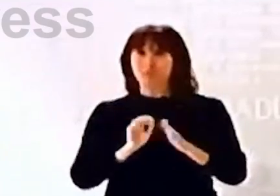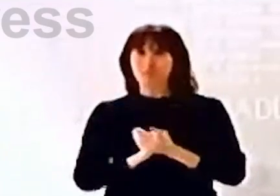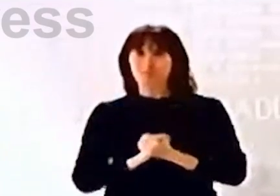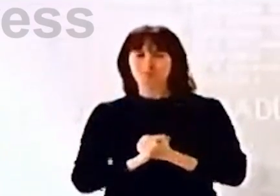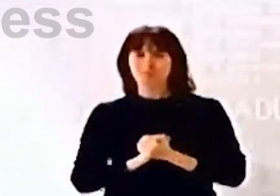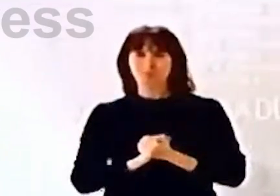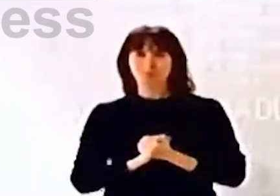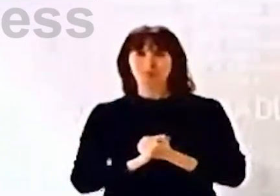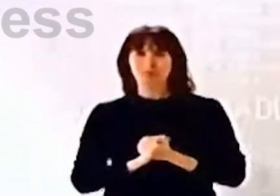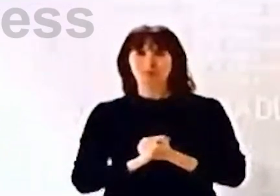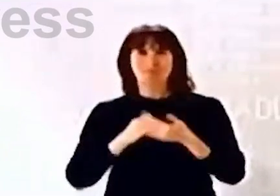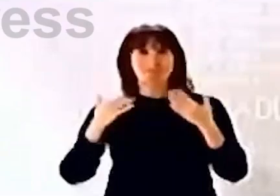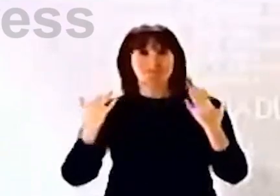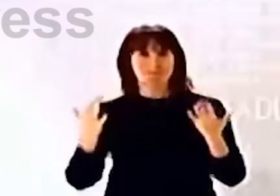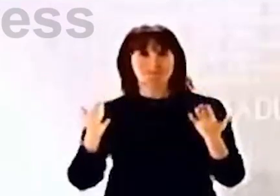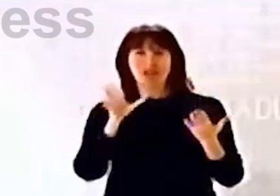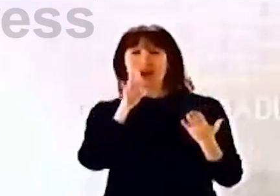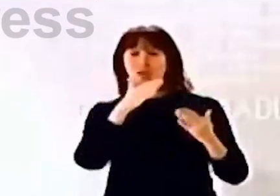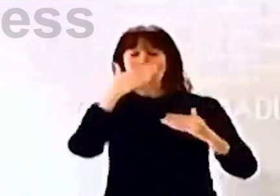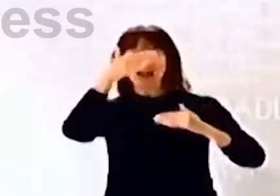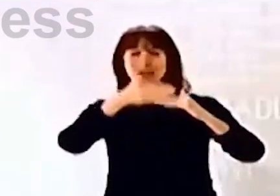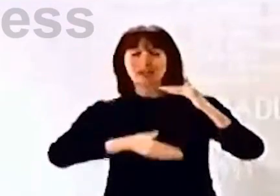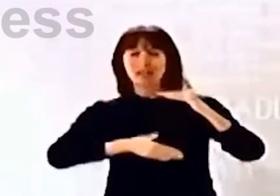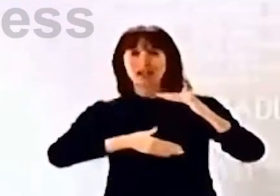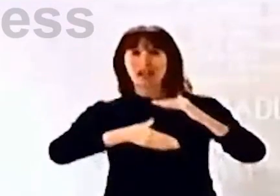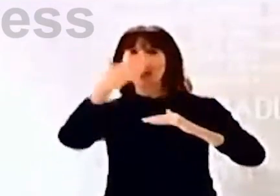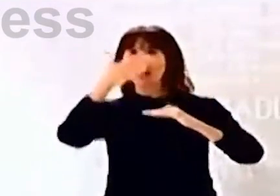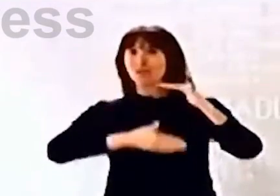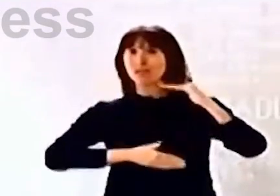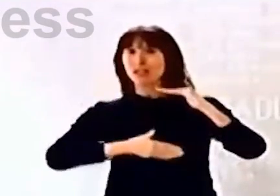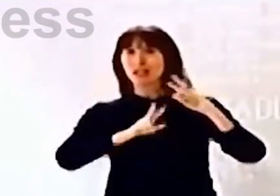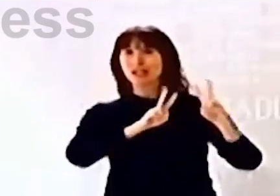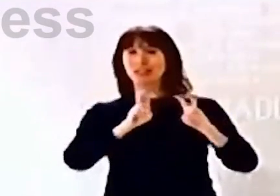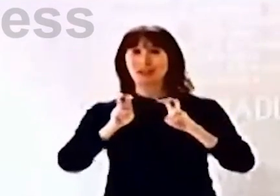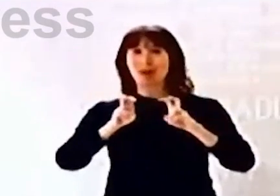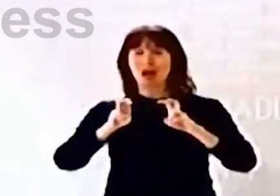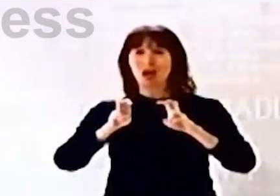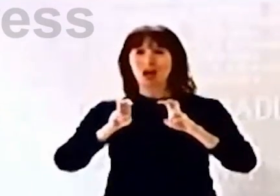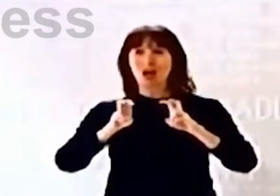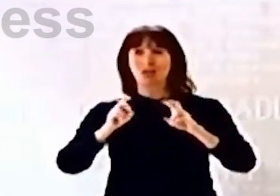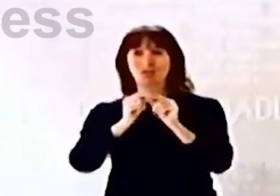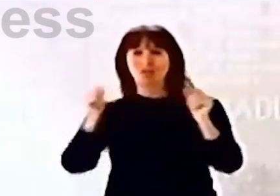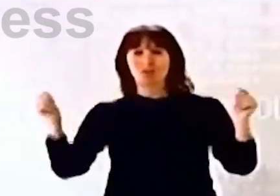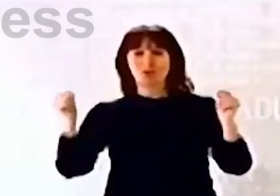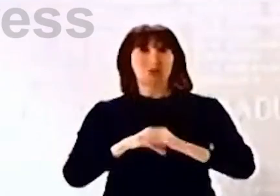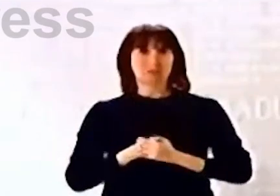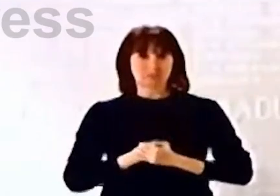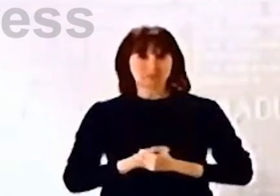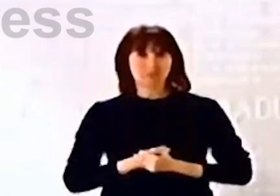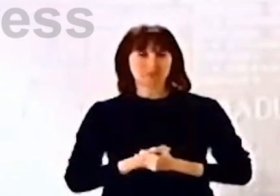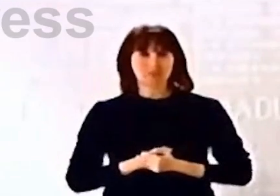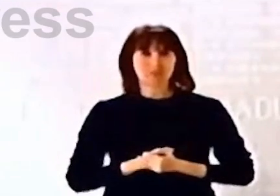Ya no hay límite en cuanto al tamaño del local comercial.